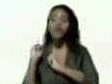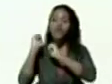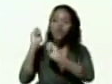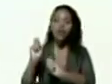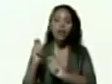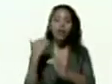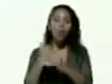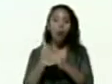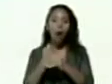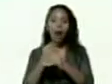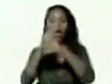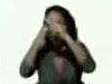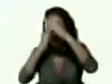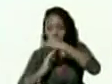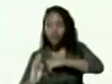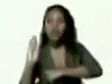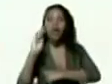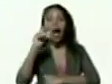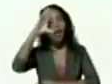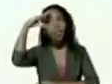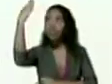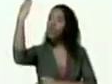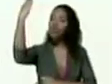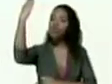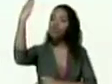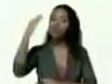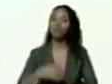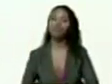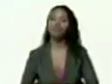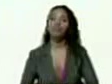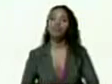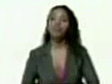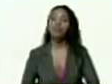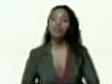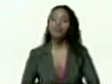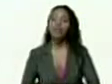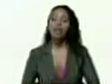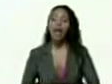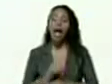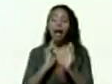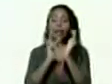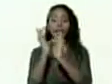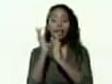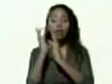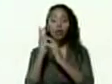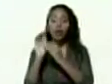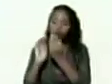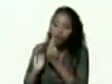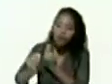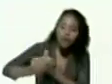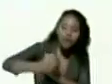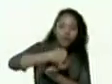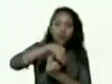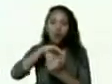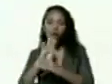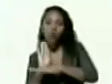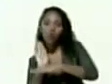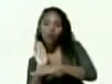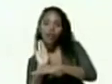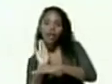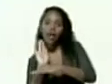Dios encomendados a Cristo Redentor que nos envuelve con su amor con sus bendiciones